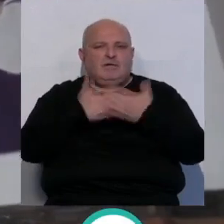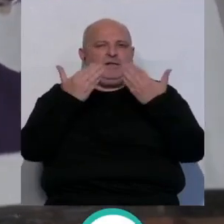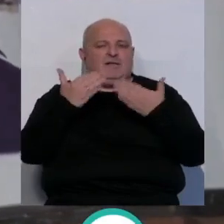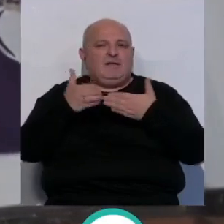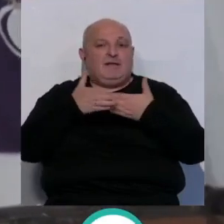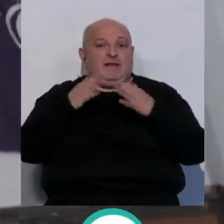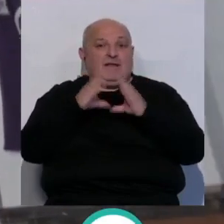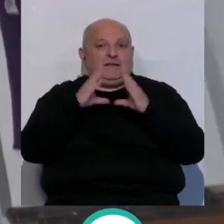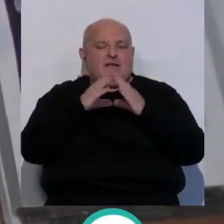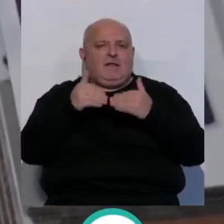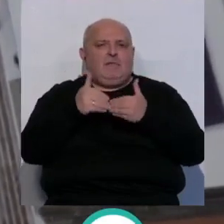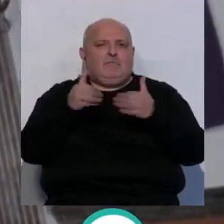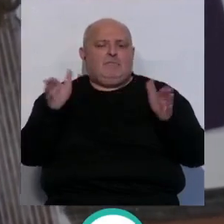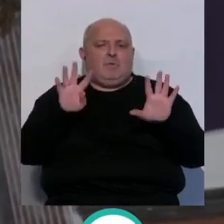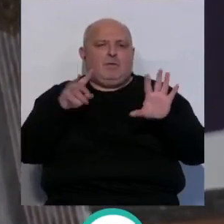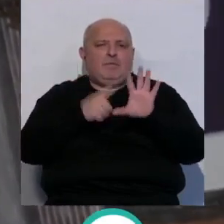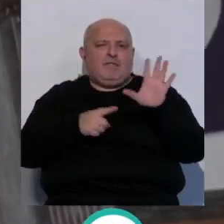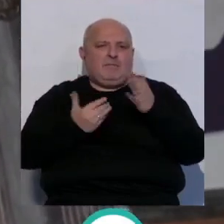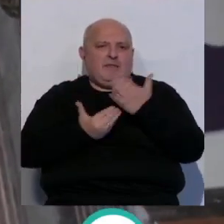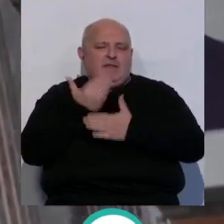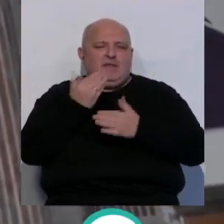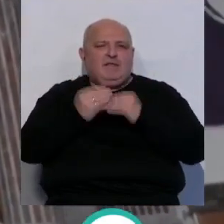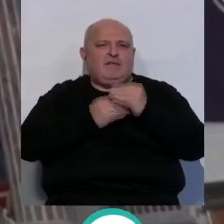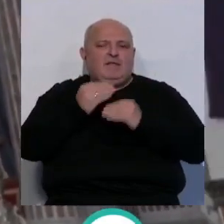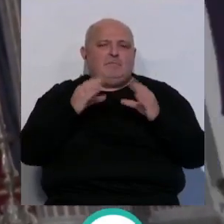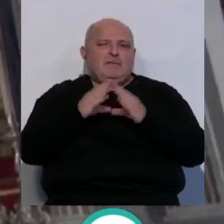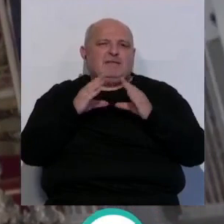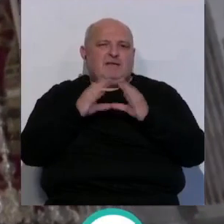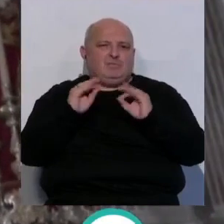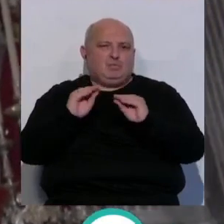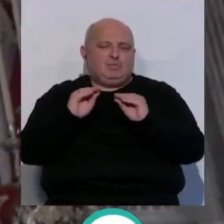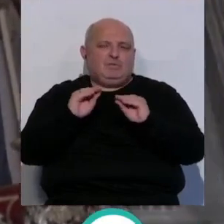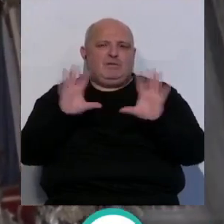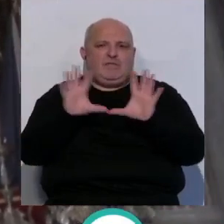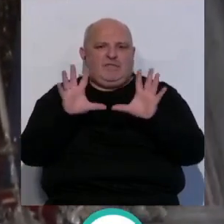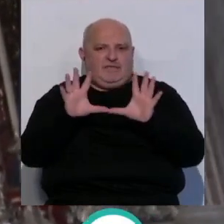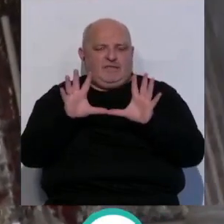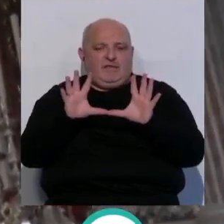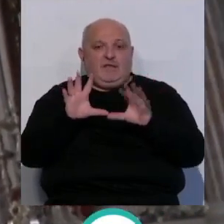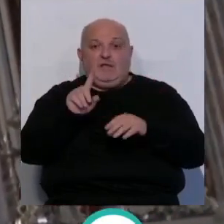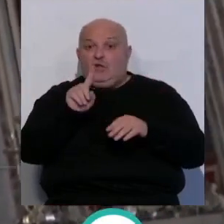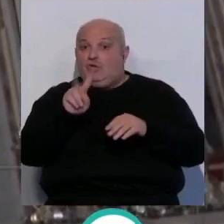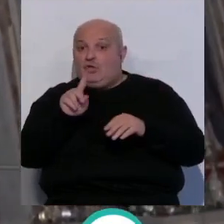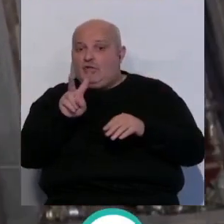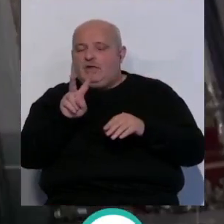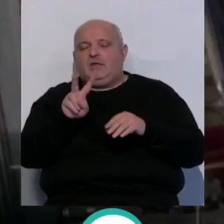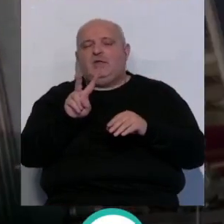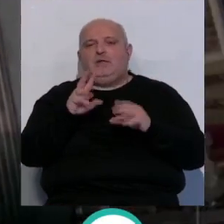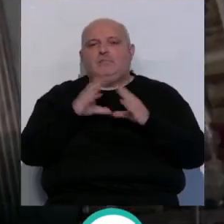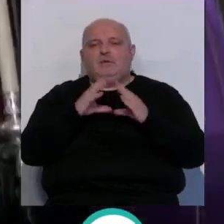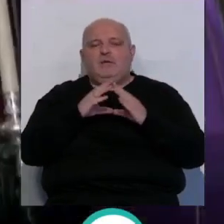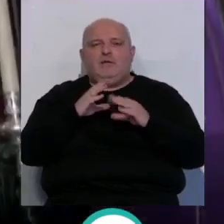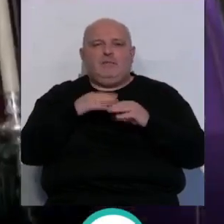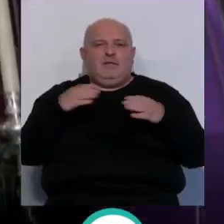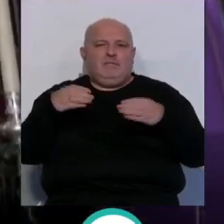puertas de la iglesia de San Agustín se abrirán a las 9 y media de la mañana, celebrándose la misa parroquial a las 10. A las 12 del mediodía se celebrará la misa de